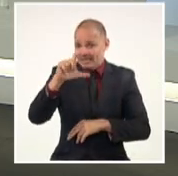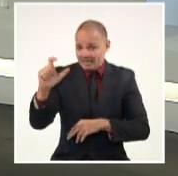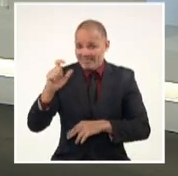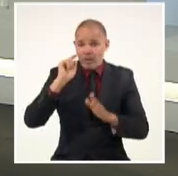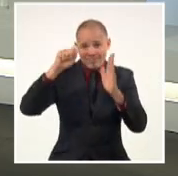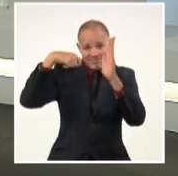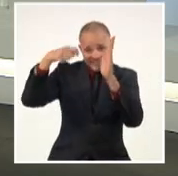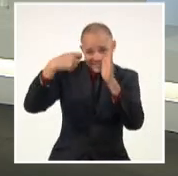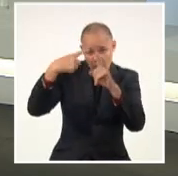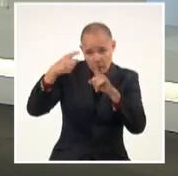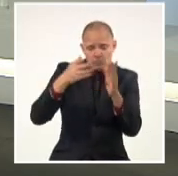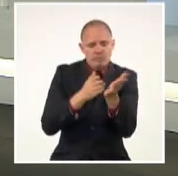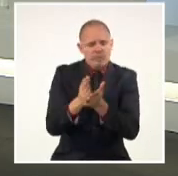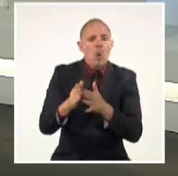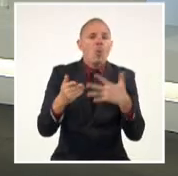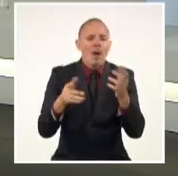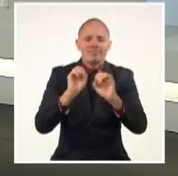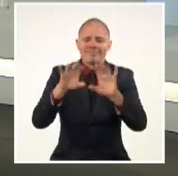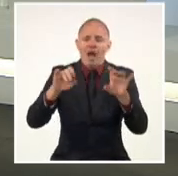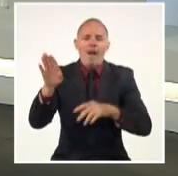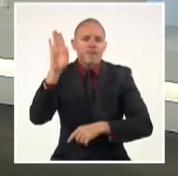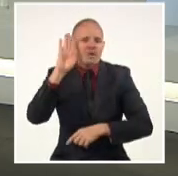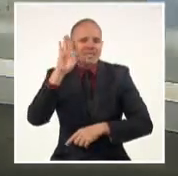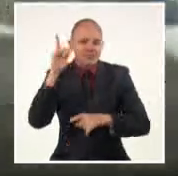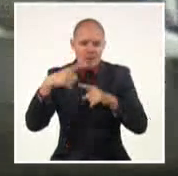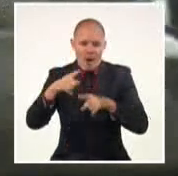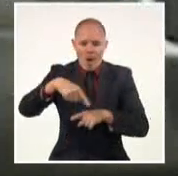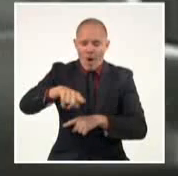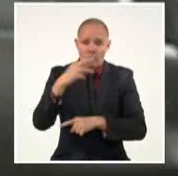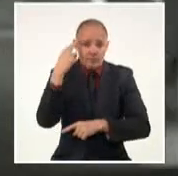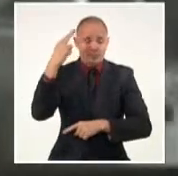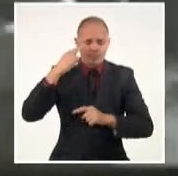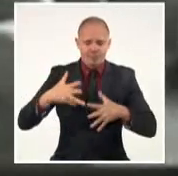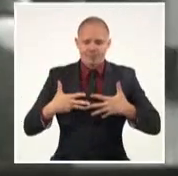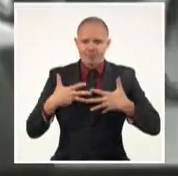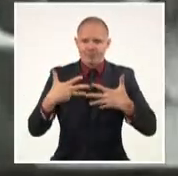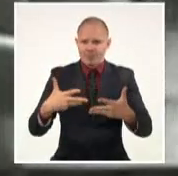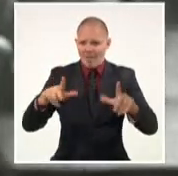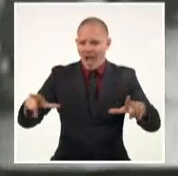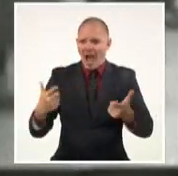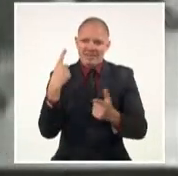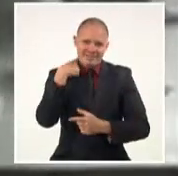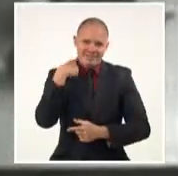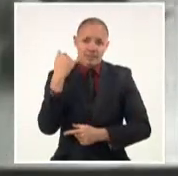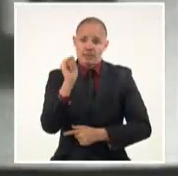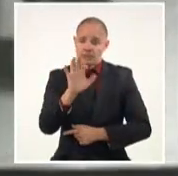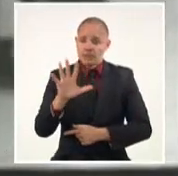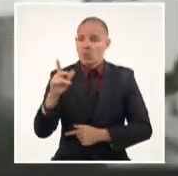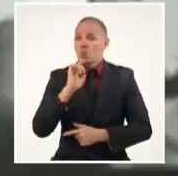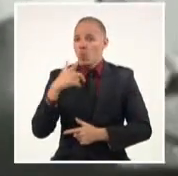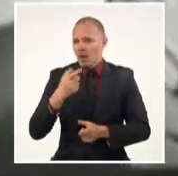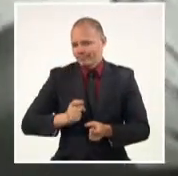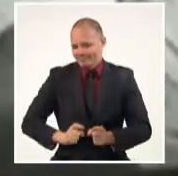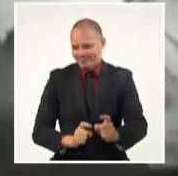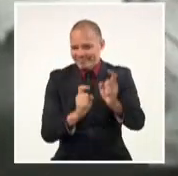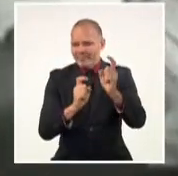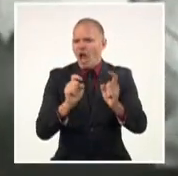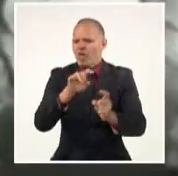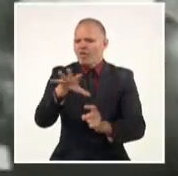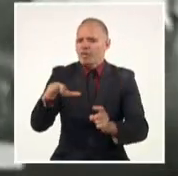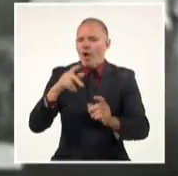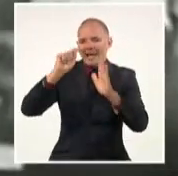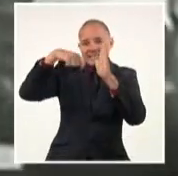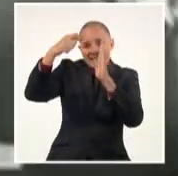cual celebra el aniversario sesenta y cinco del triunfo. La Sala Uno del Multicine Infanta y el Centro Fidel Castro acogen las